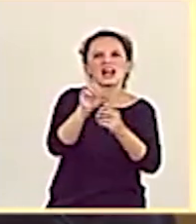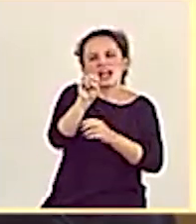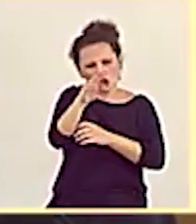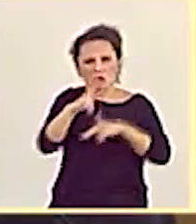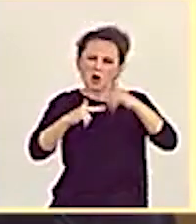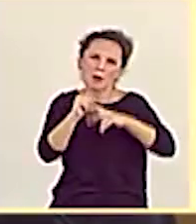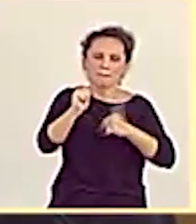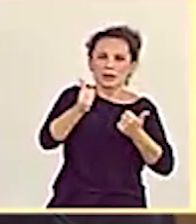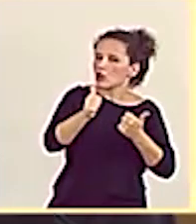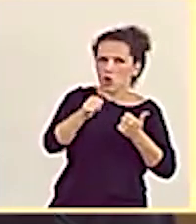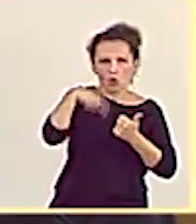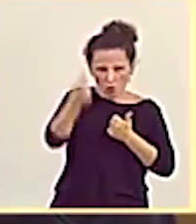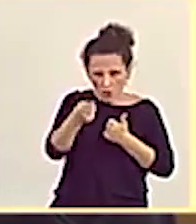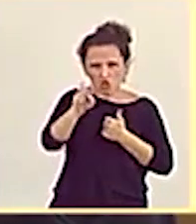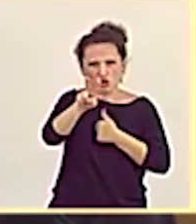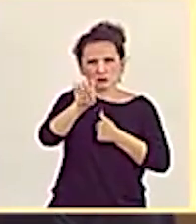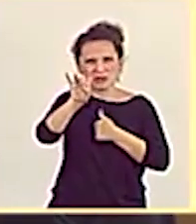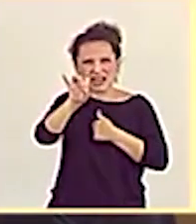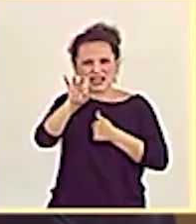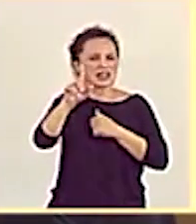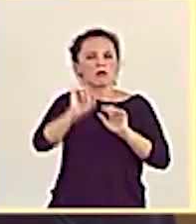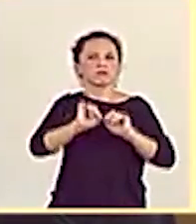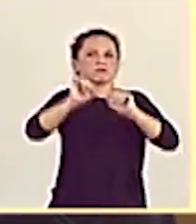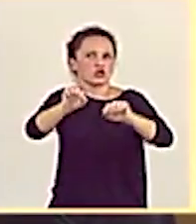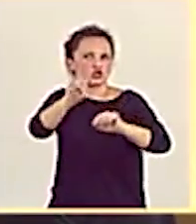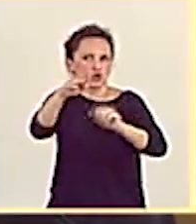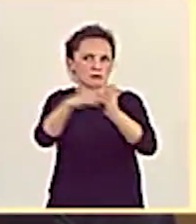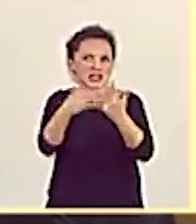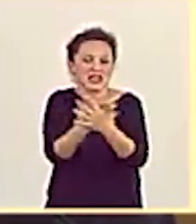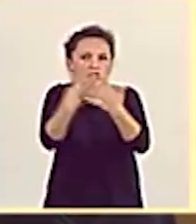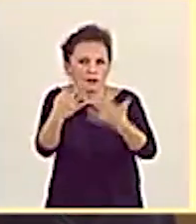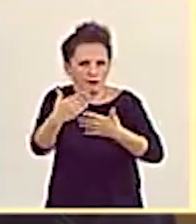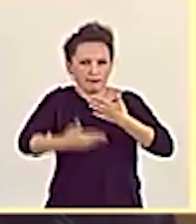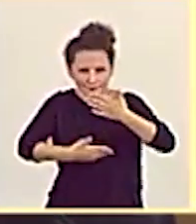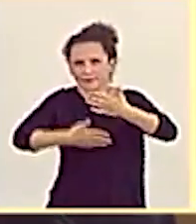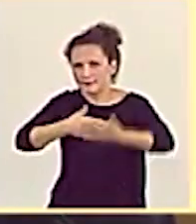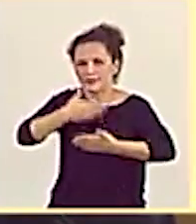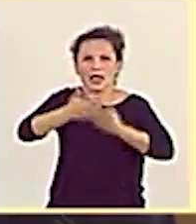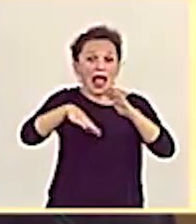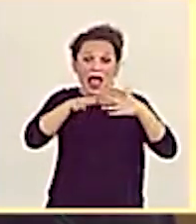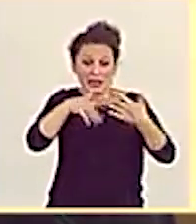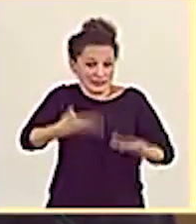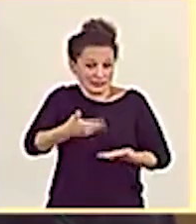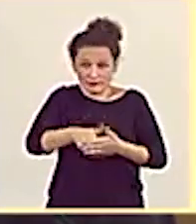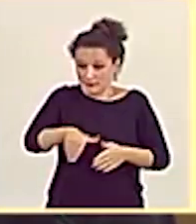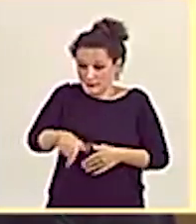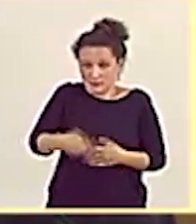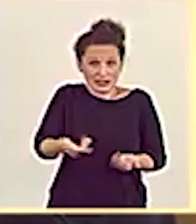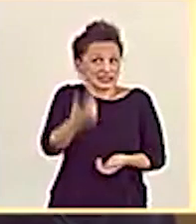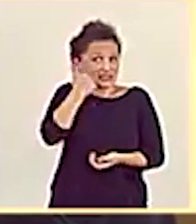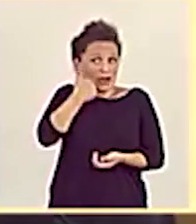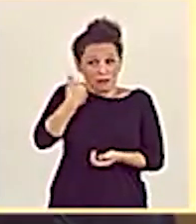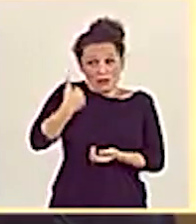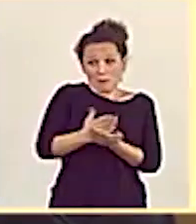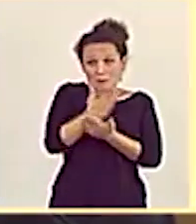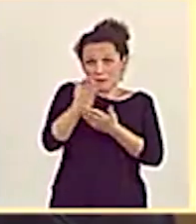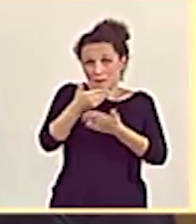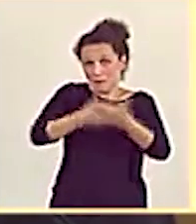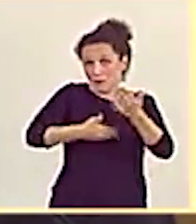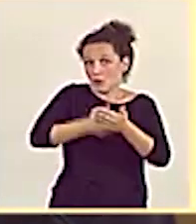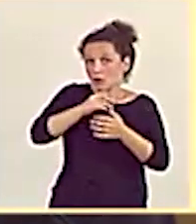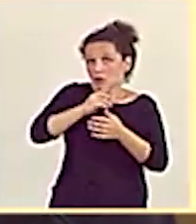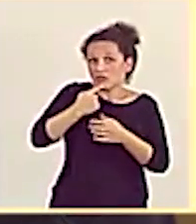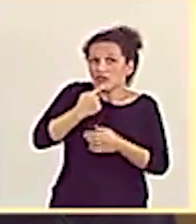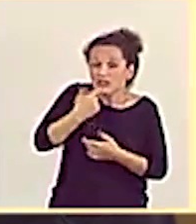2015 el plazo se demoraba al 19 y así podemos seguir hasta este sábado en el que los titulares nos decían lo que hoy nos ha dicho, es